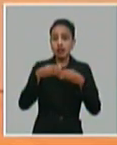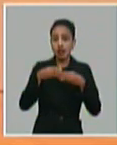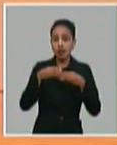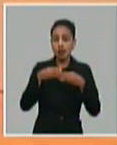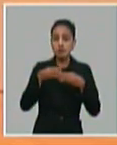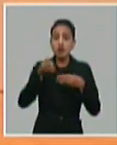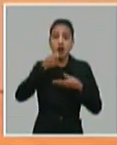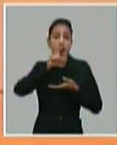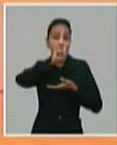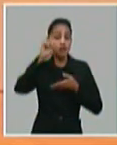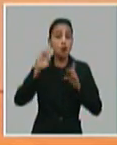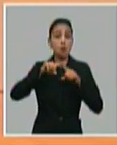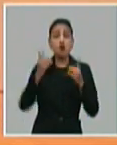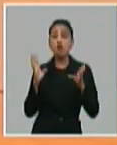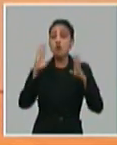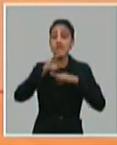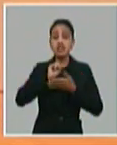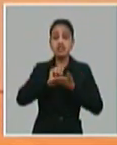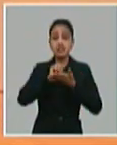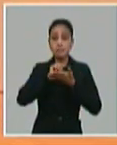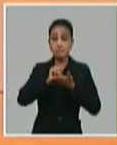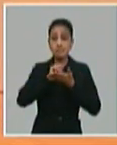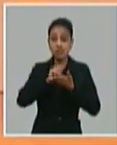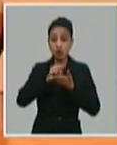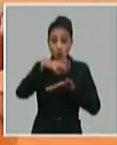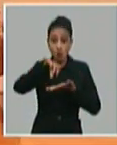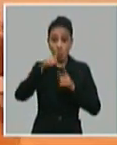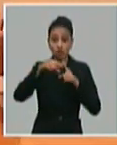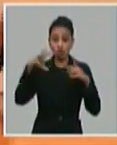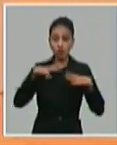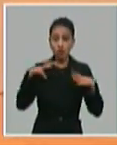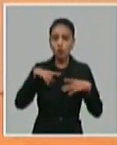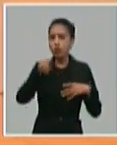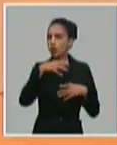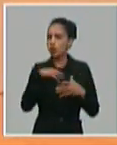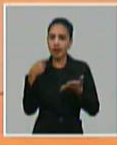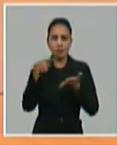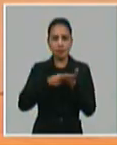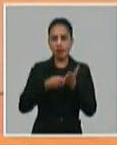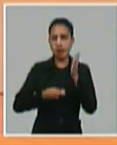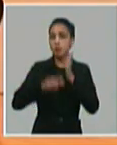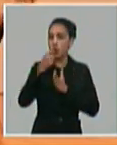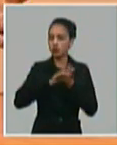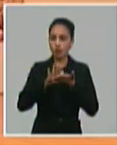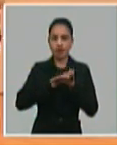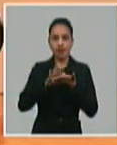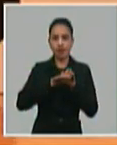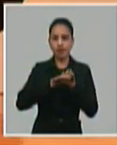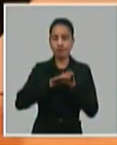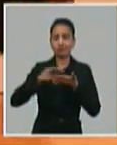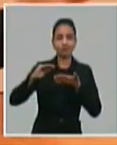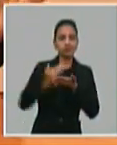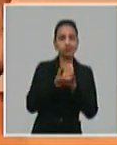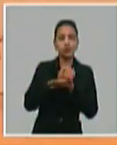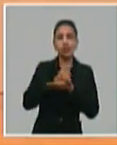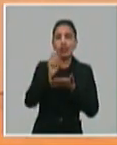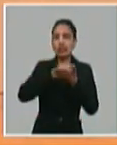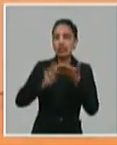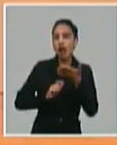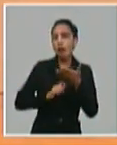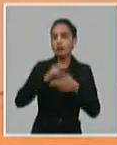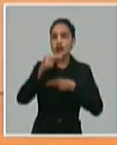tenía servicio en el polo turístico, usted no tendría que pagar impuestos. además, se le eliminarían aquellos trámites